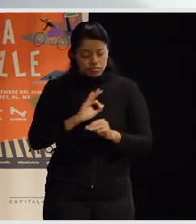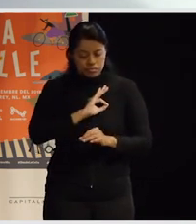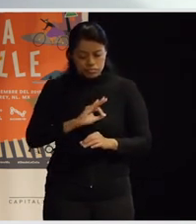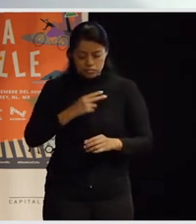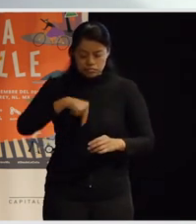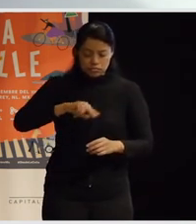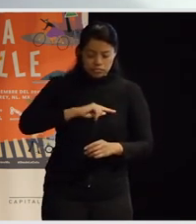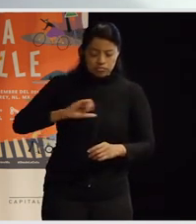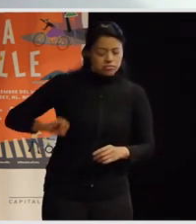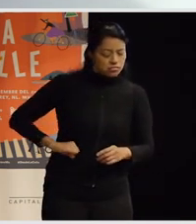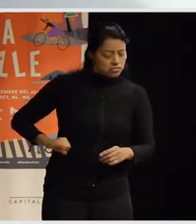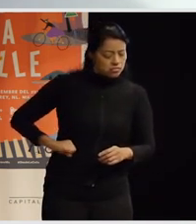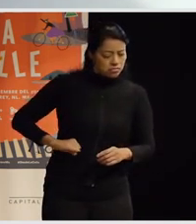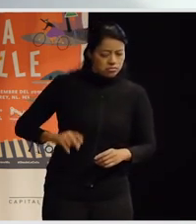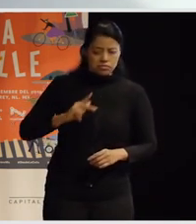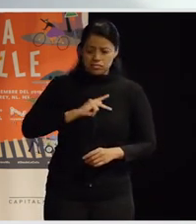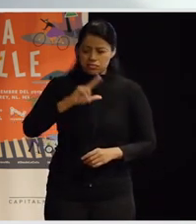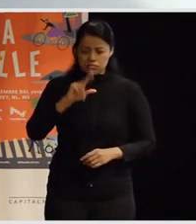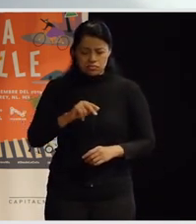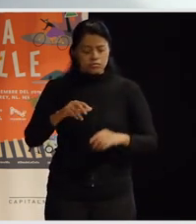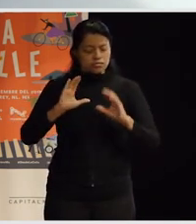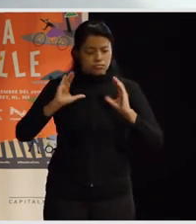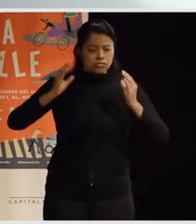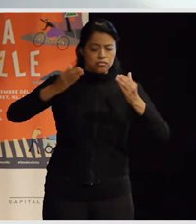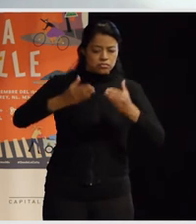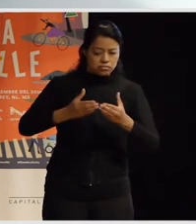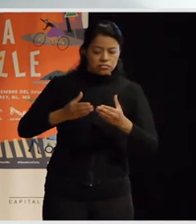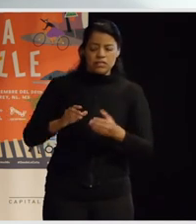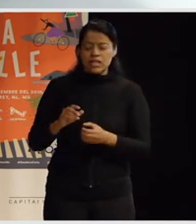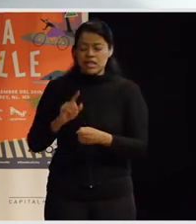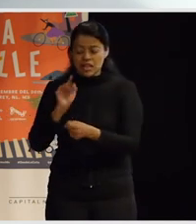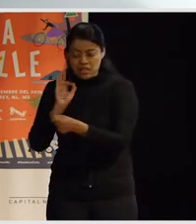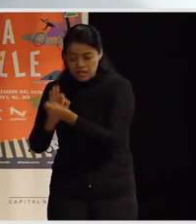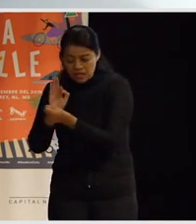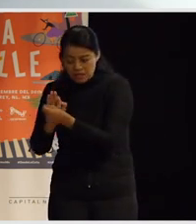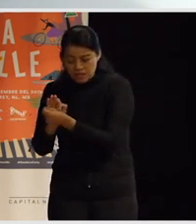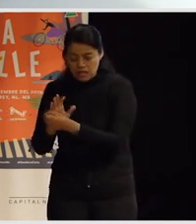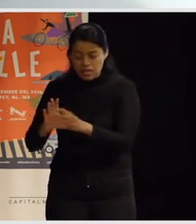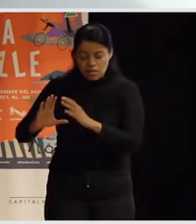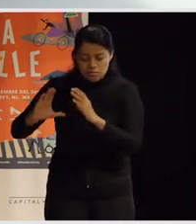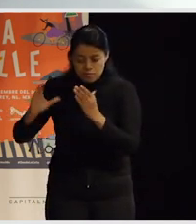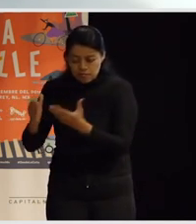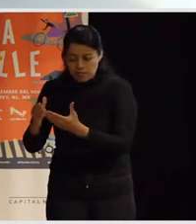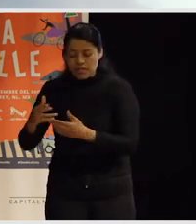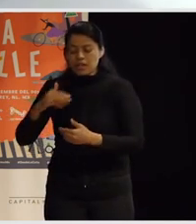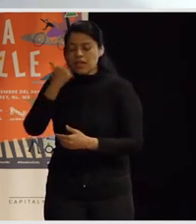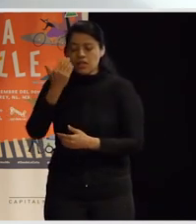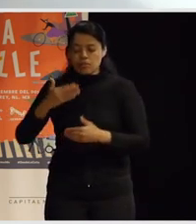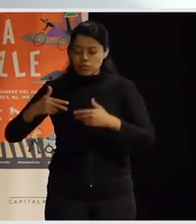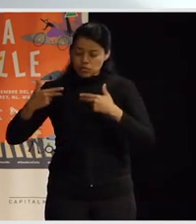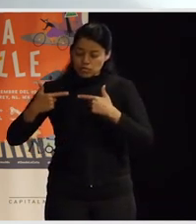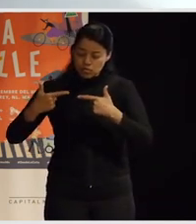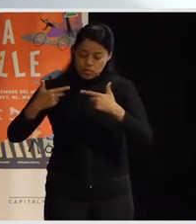estamos trabajando en colectivo que somos una comunidad y que defendemos lo común porque fundamentalmente queremos que nuestro legado ¿no? del